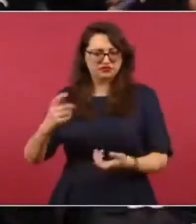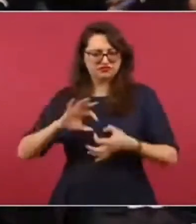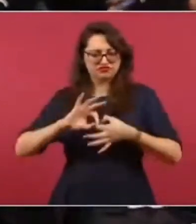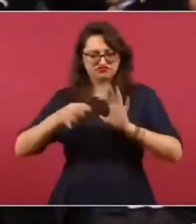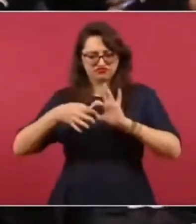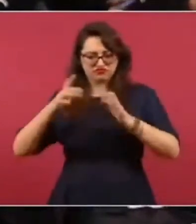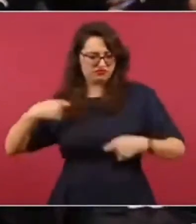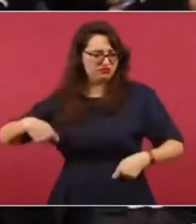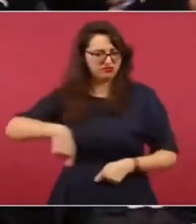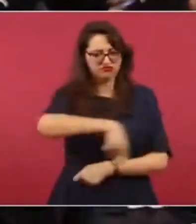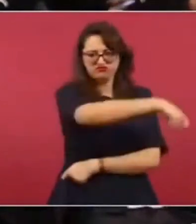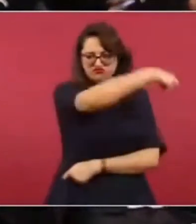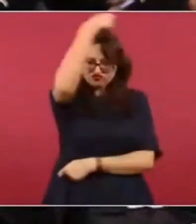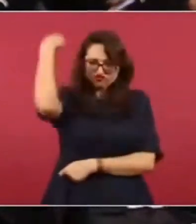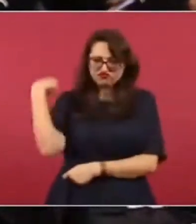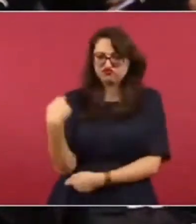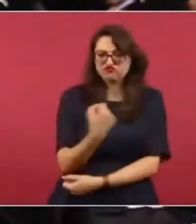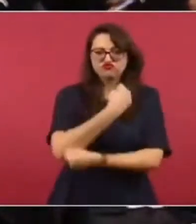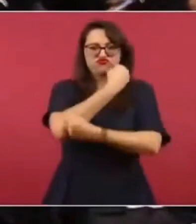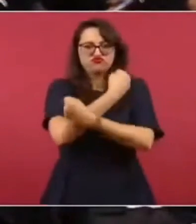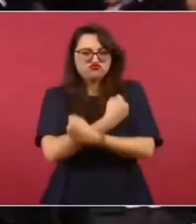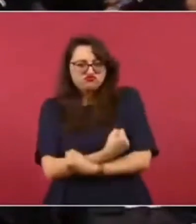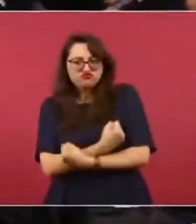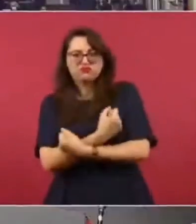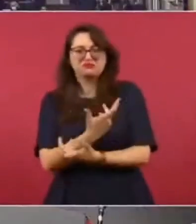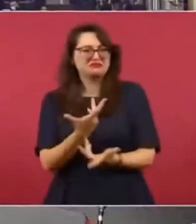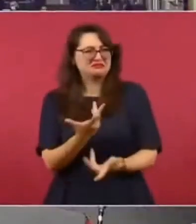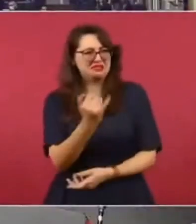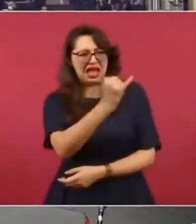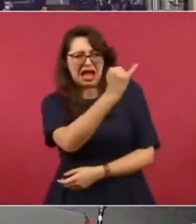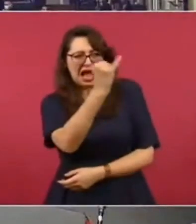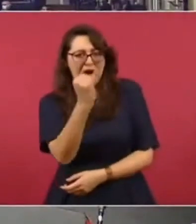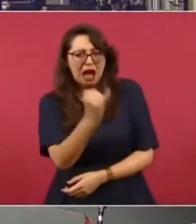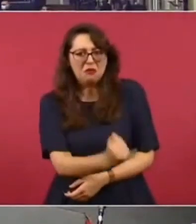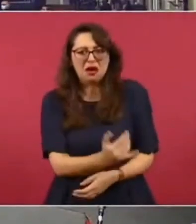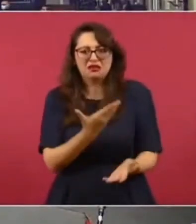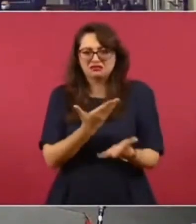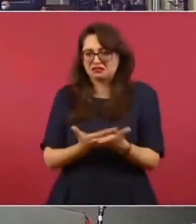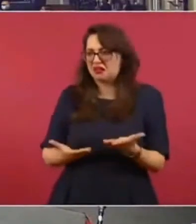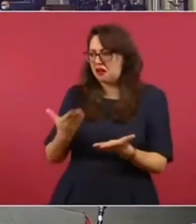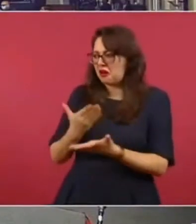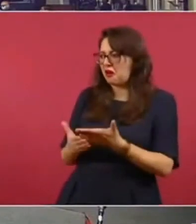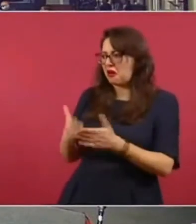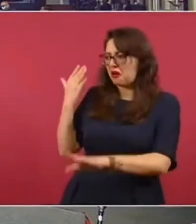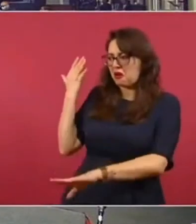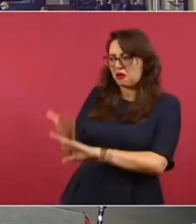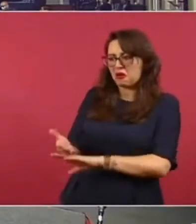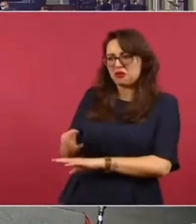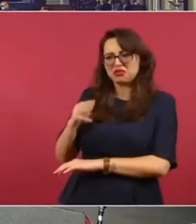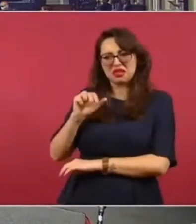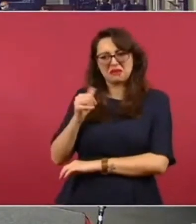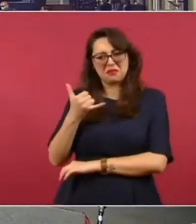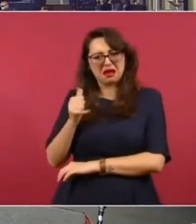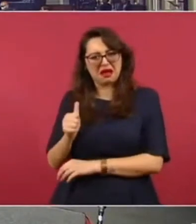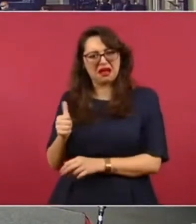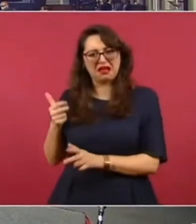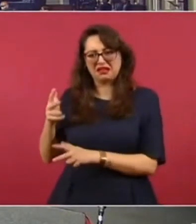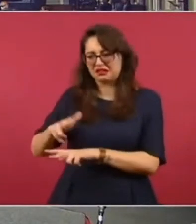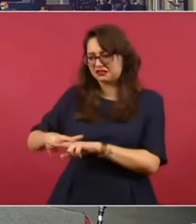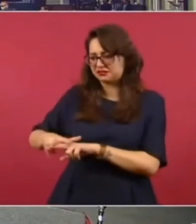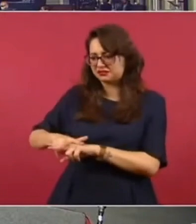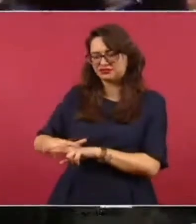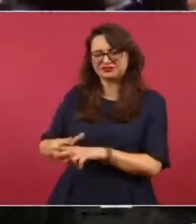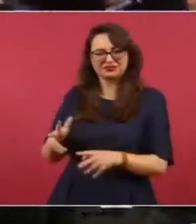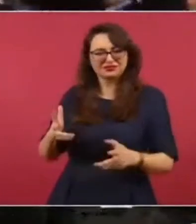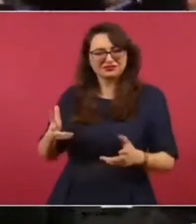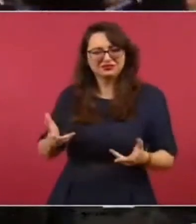jamás estuvieron con tanta intensidad durante tanto tiempo en el tema de Calica, siendo que pues devastó más, mucho